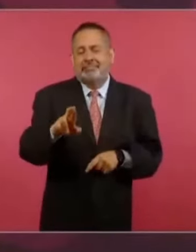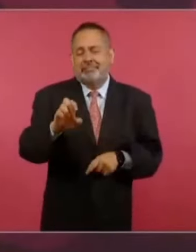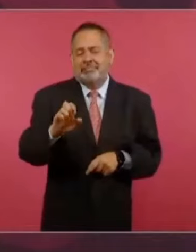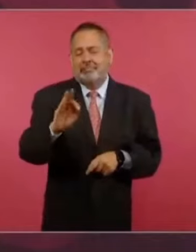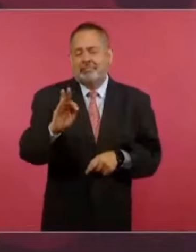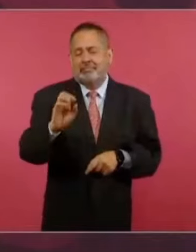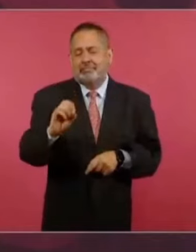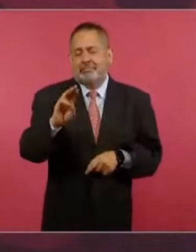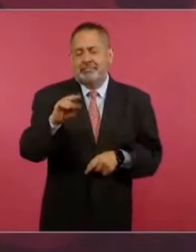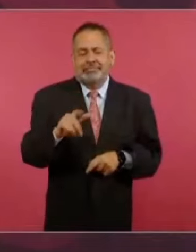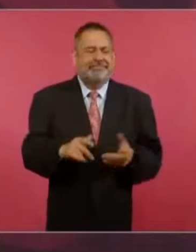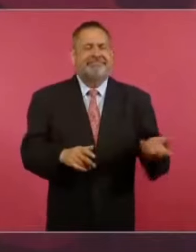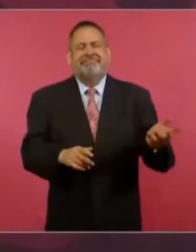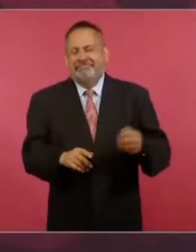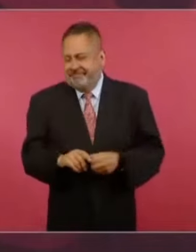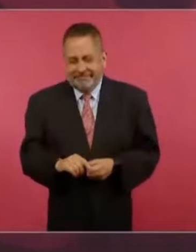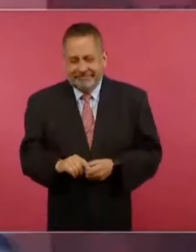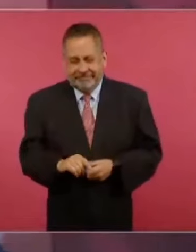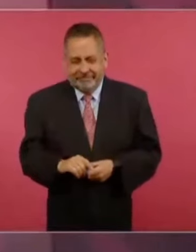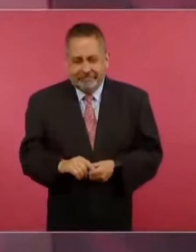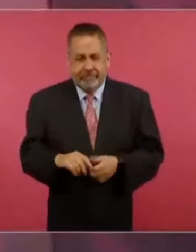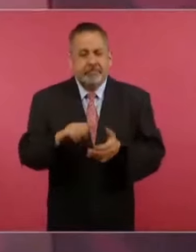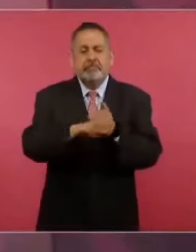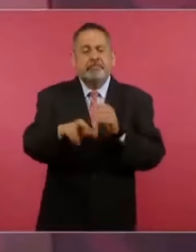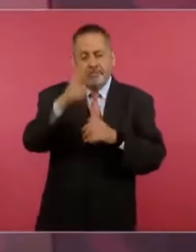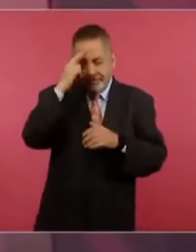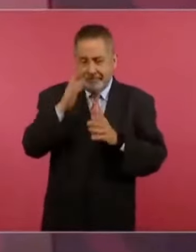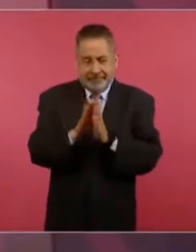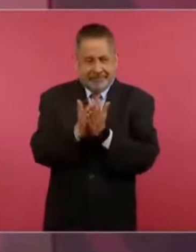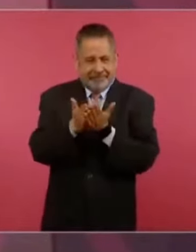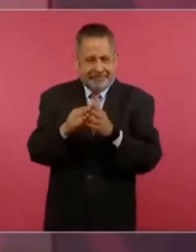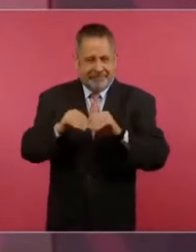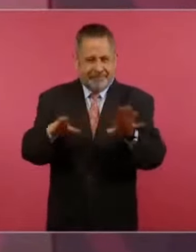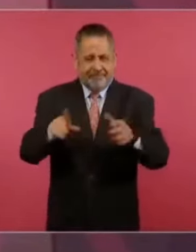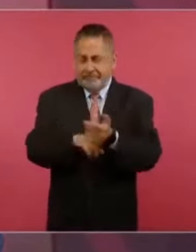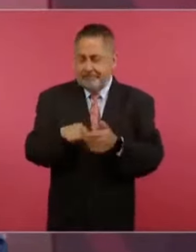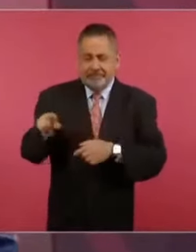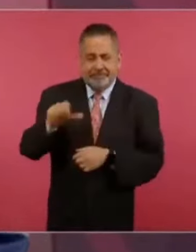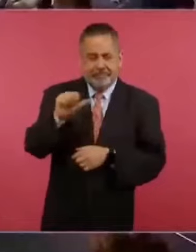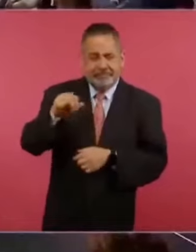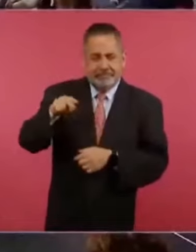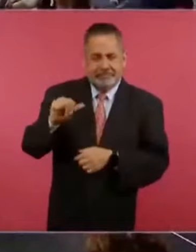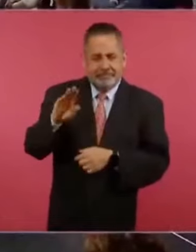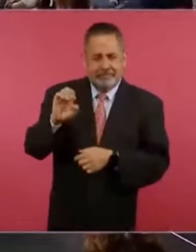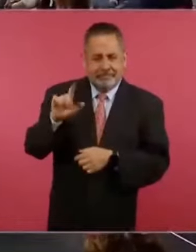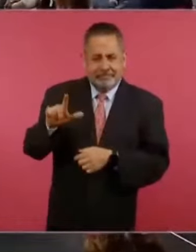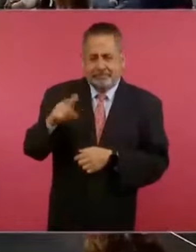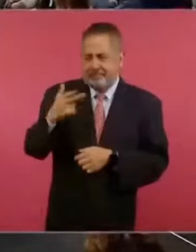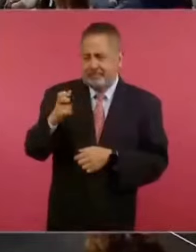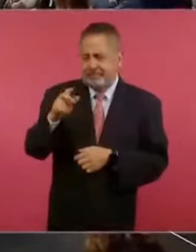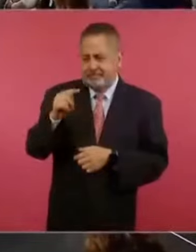saca el reporte del libro de Anabel Hernández? el Reforma.